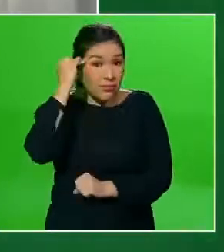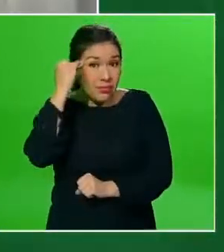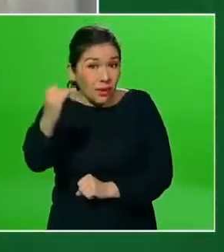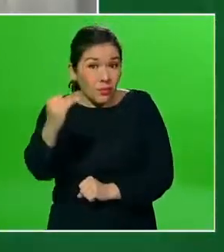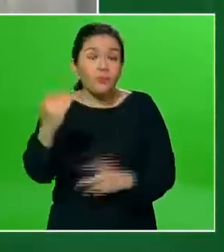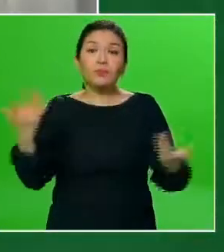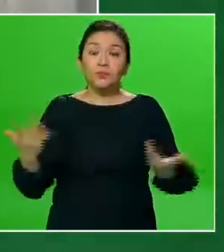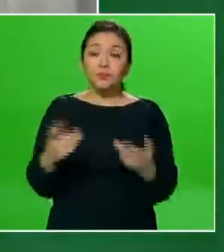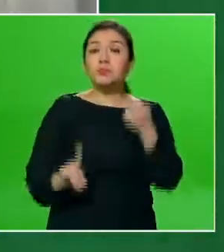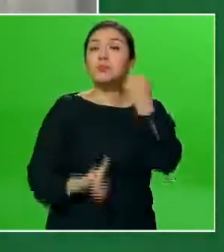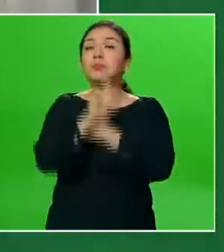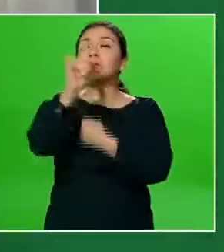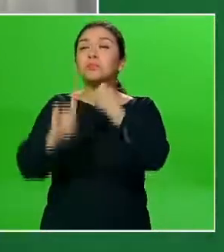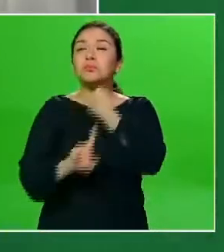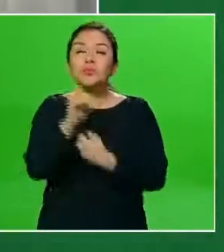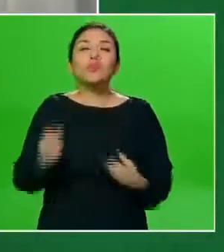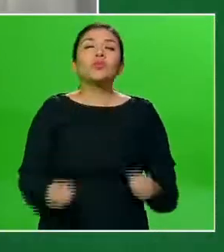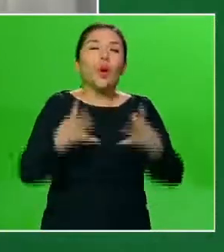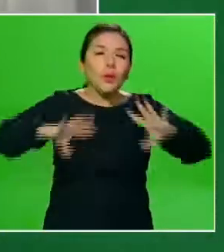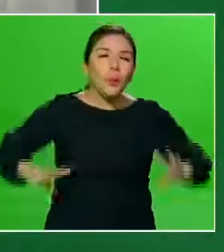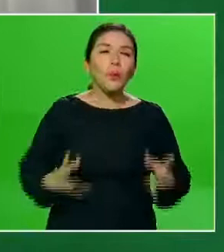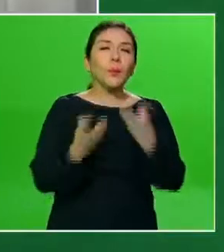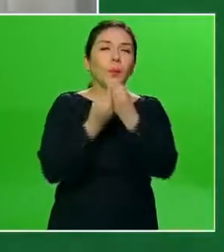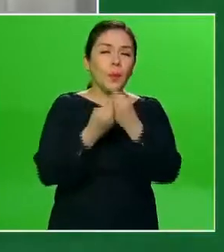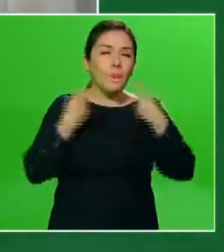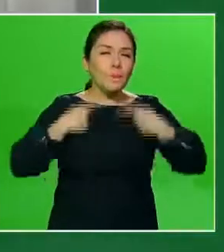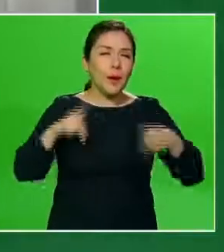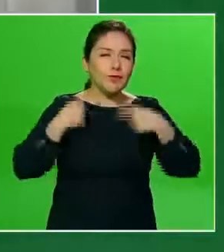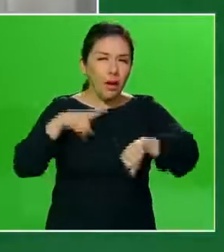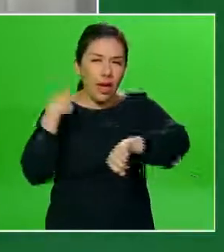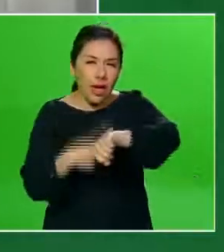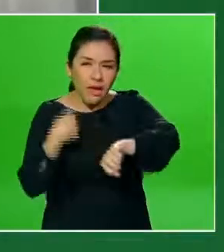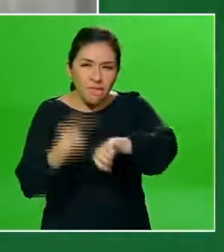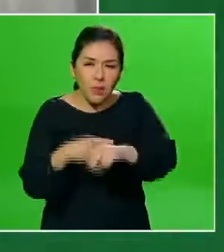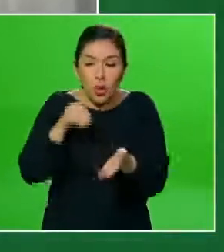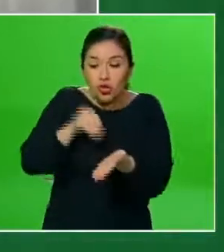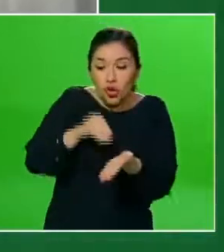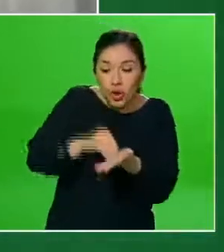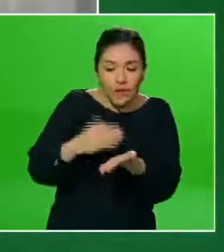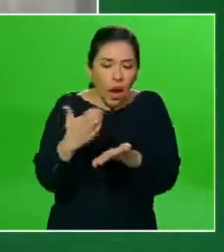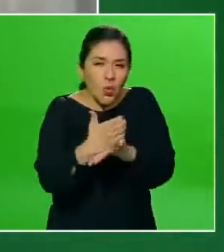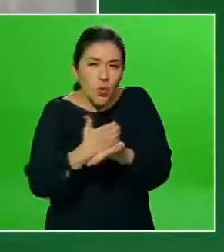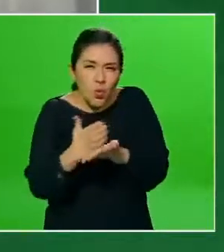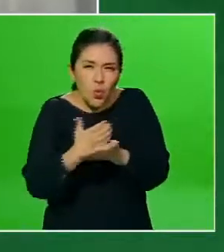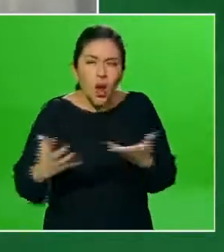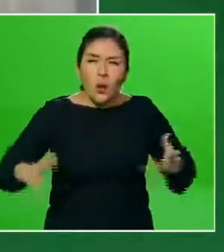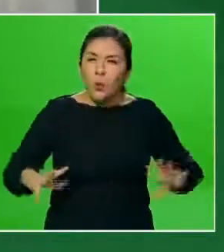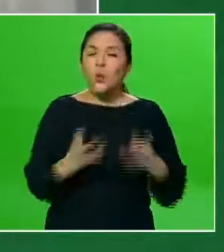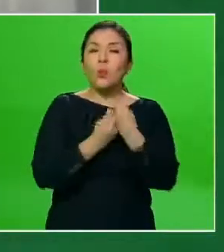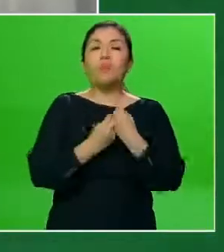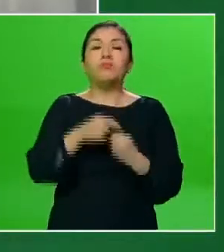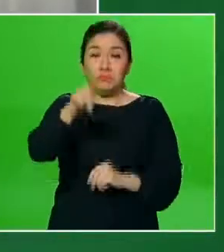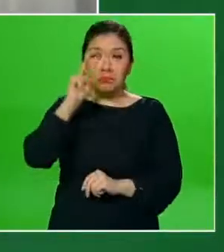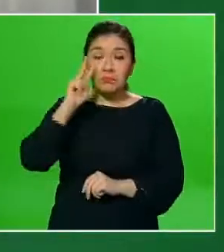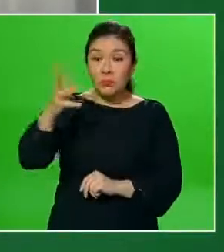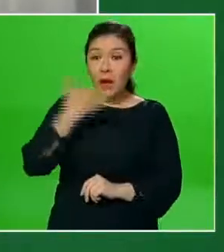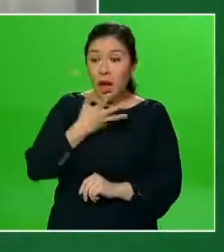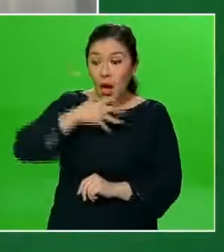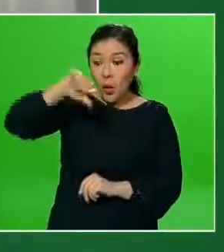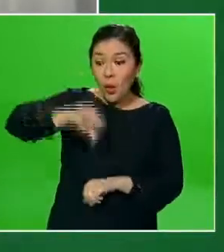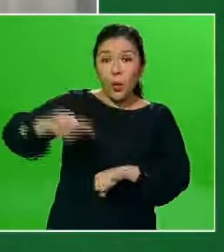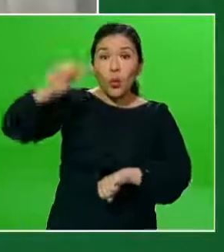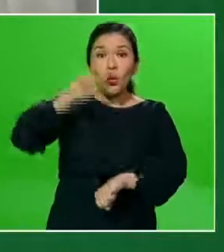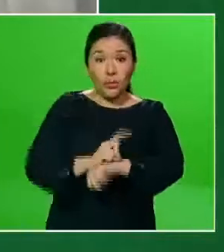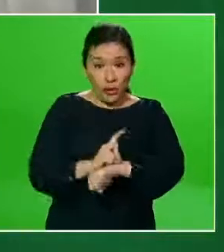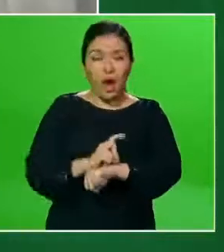casos incidentes, activos estimados y las personas recuperadas, pues vamos a ver que el día de hoy